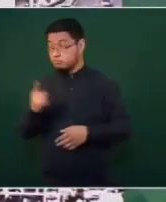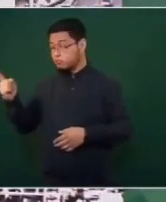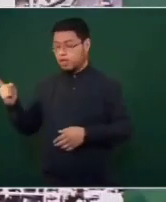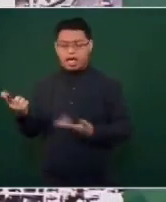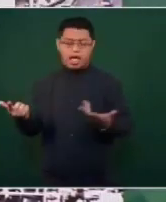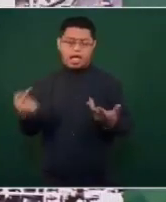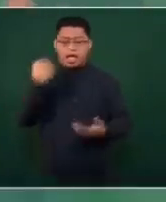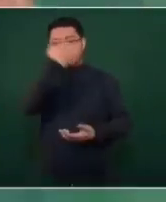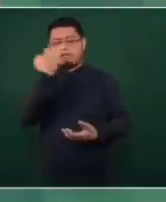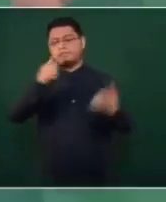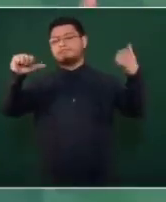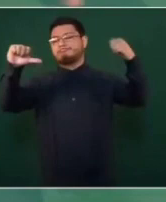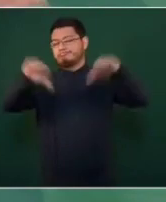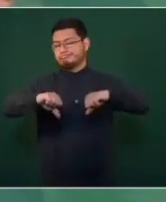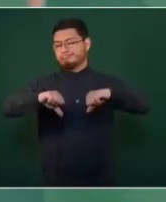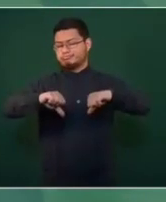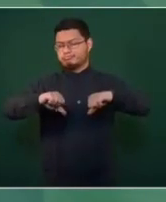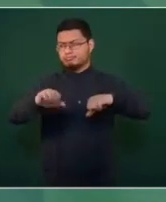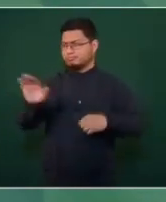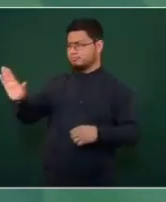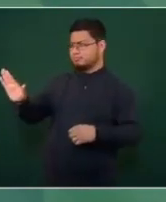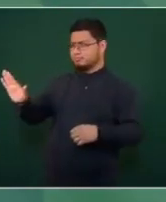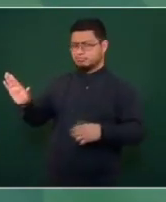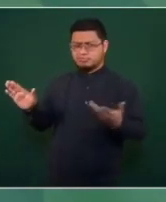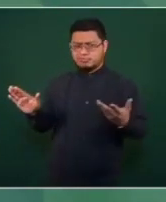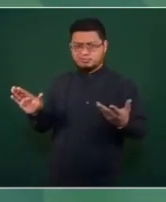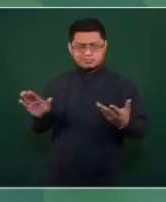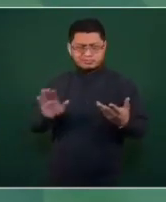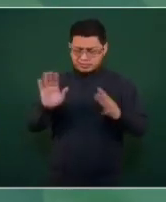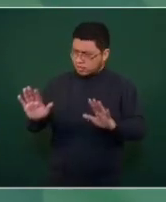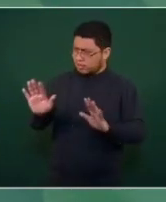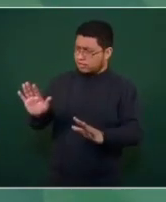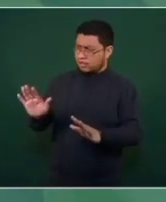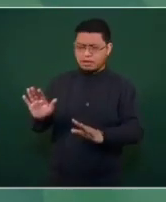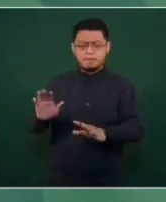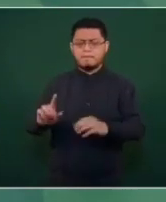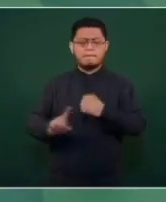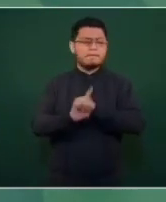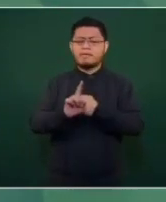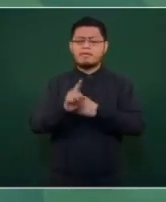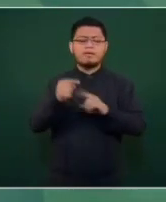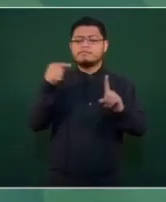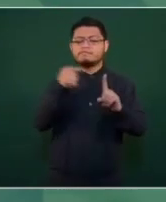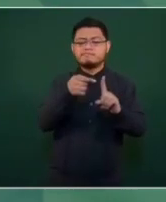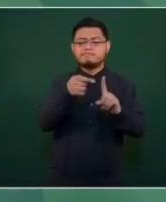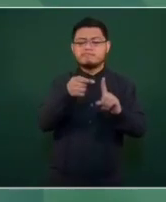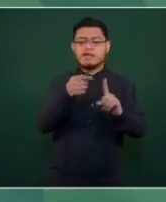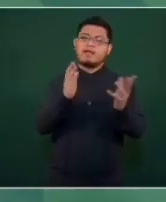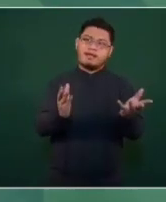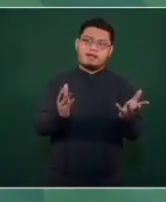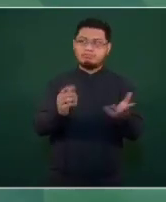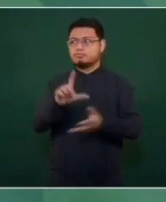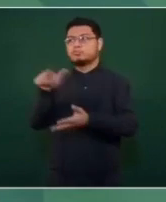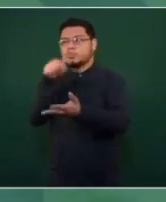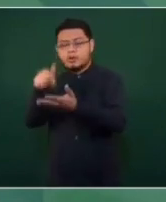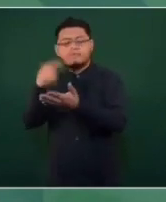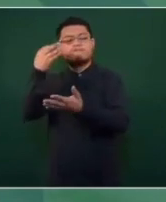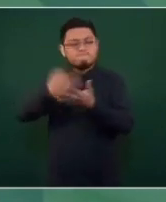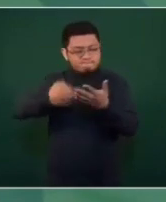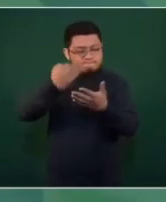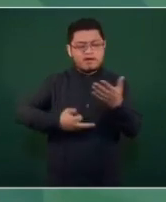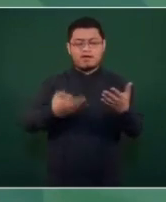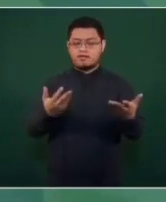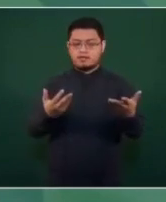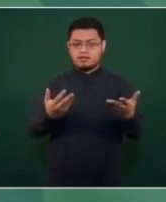cuando lo que sucedía es que no había espacios suficientes y a qué nos llevó eso pues a un